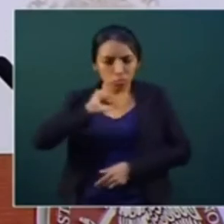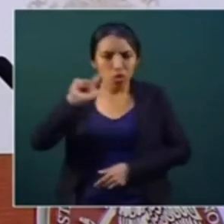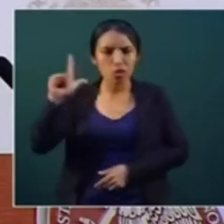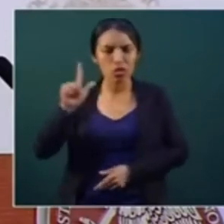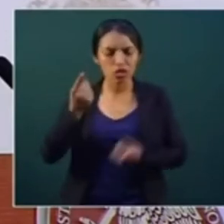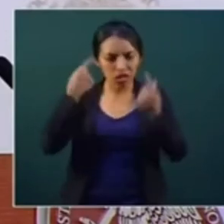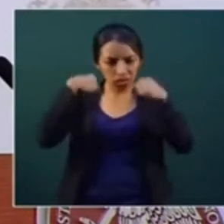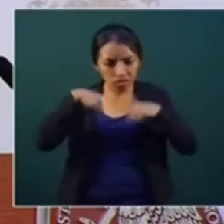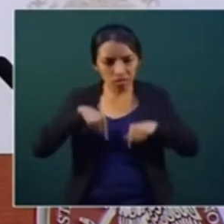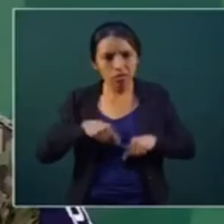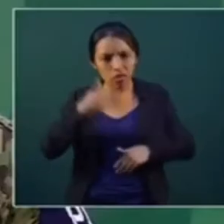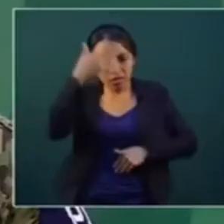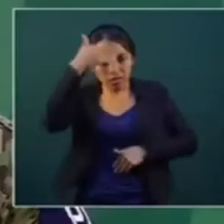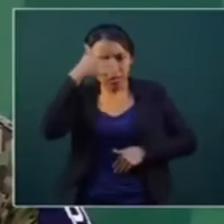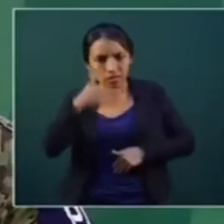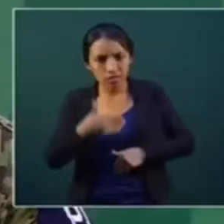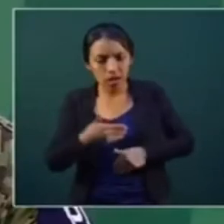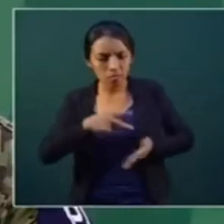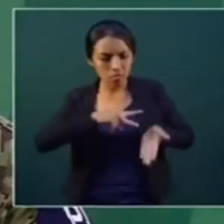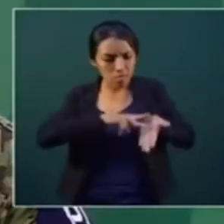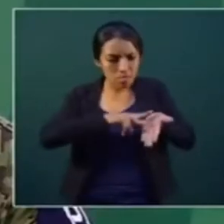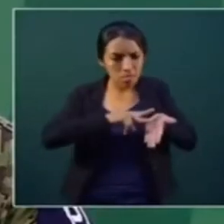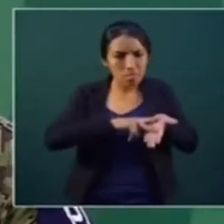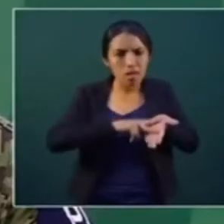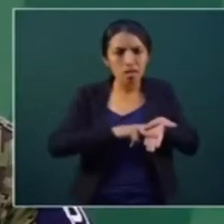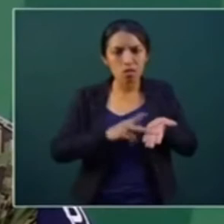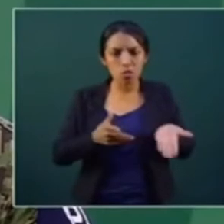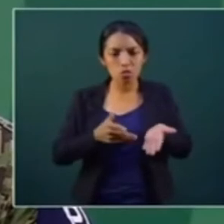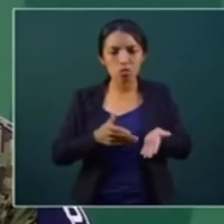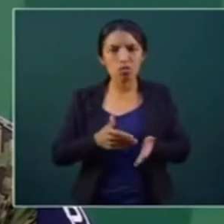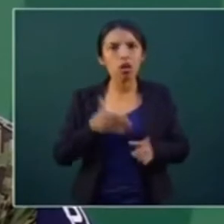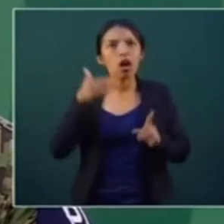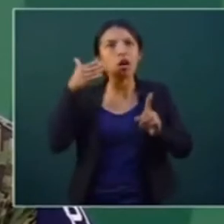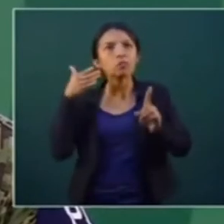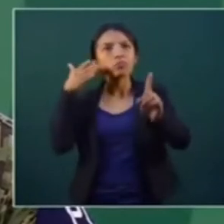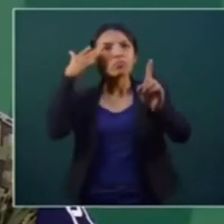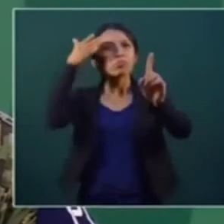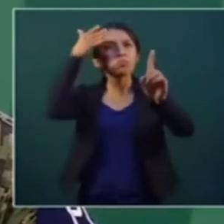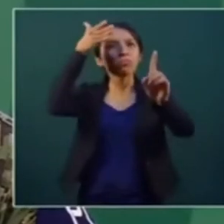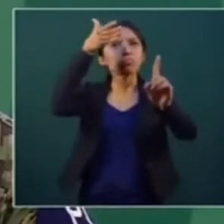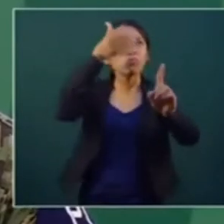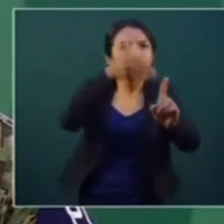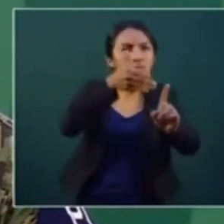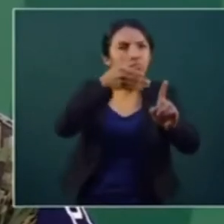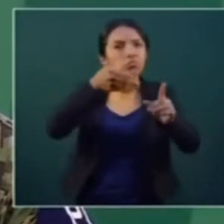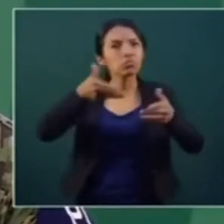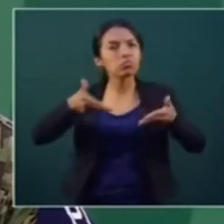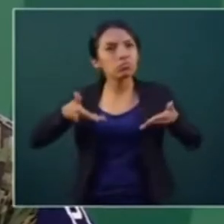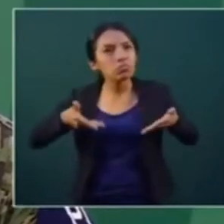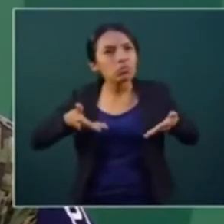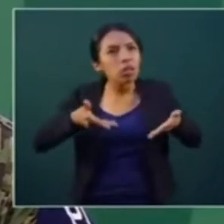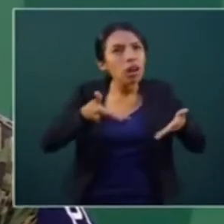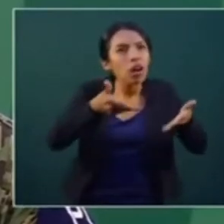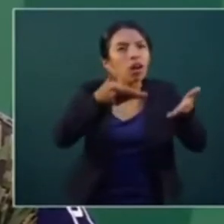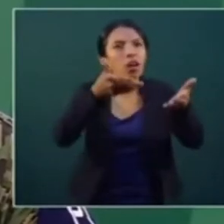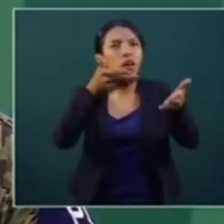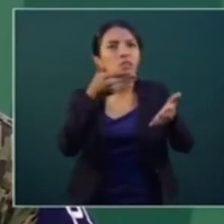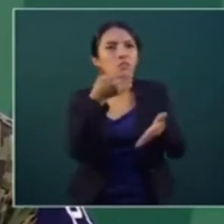que sabe que debe tomar un rumbo, un camino por las conductas